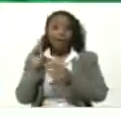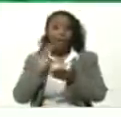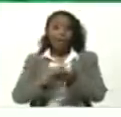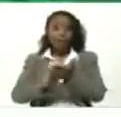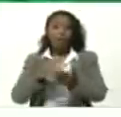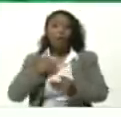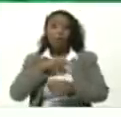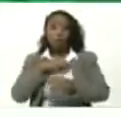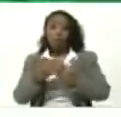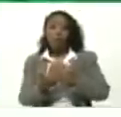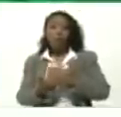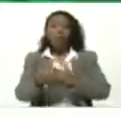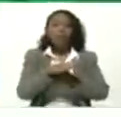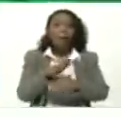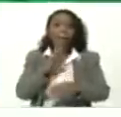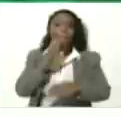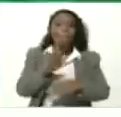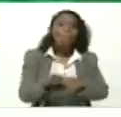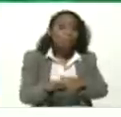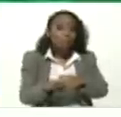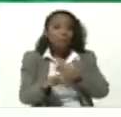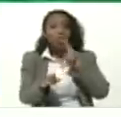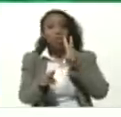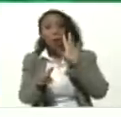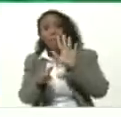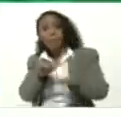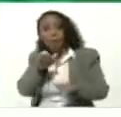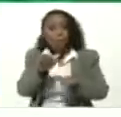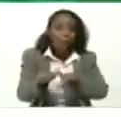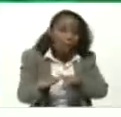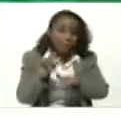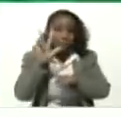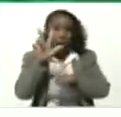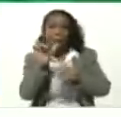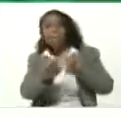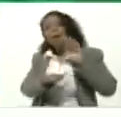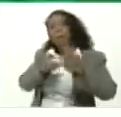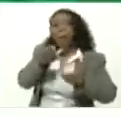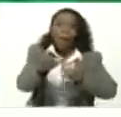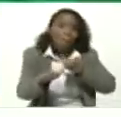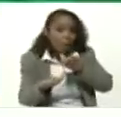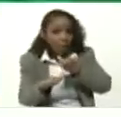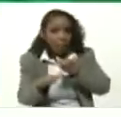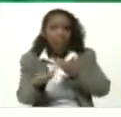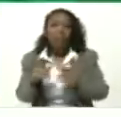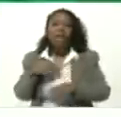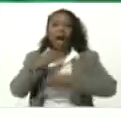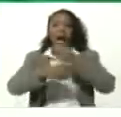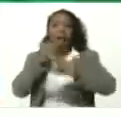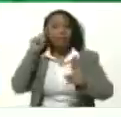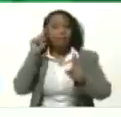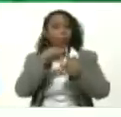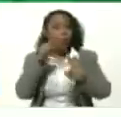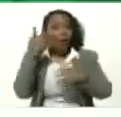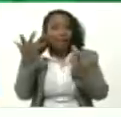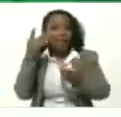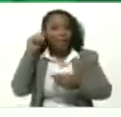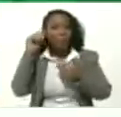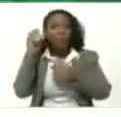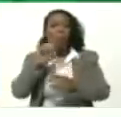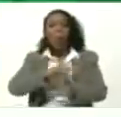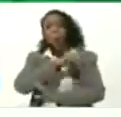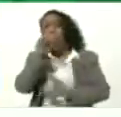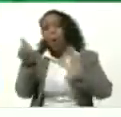avanzando Un paso Dos pasos Tres pasos Hacia Un concepto Completo